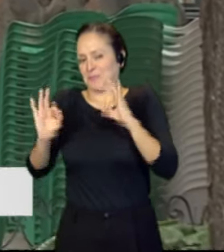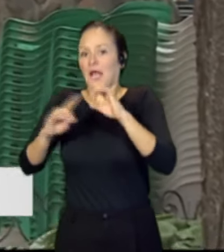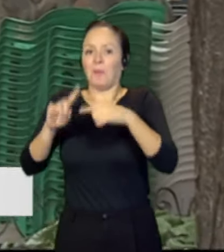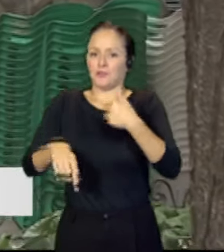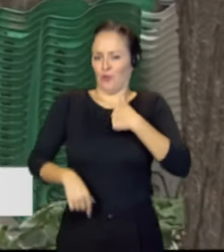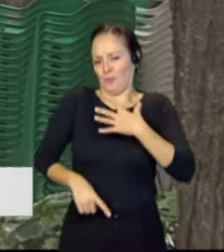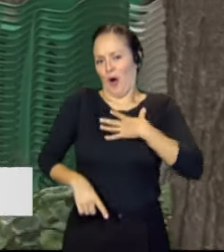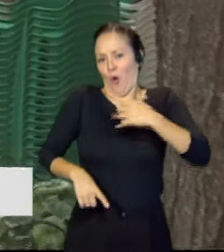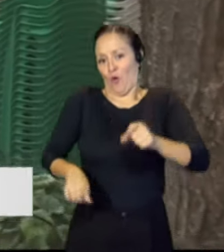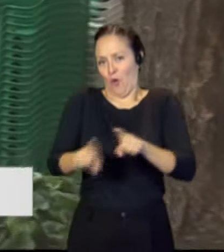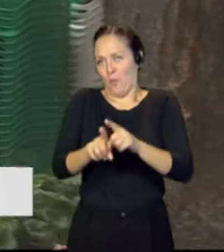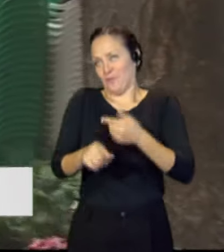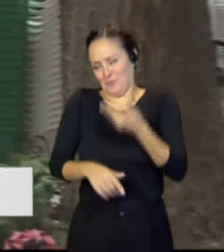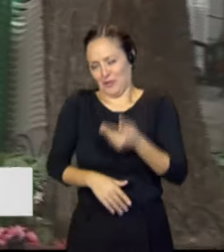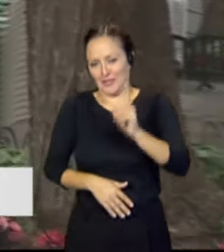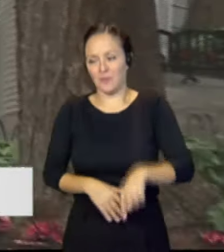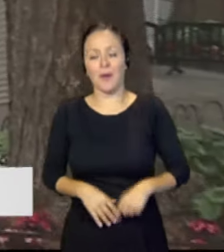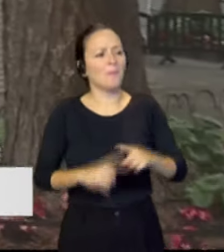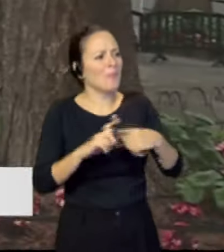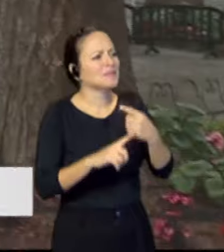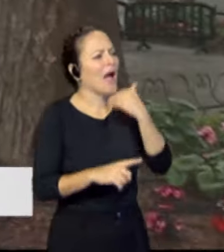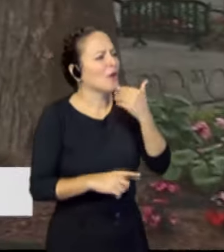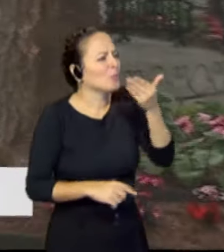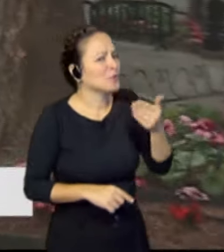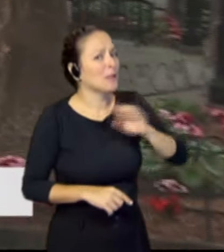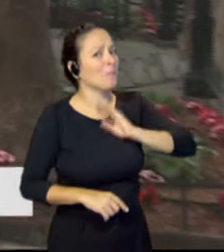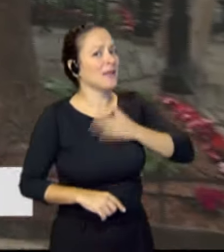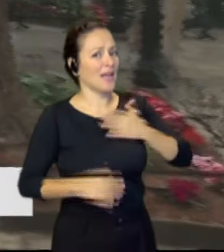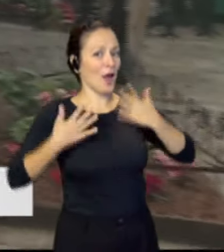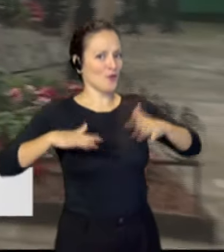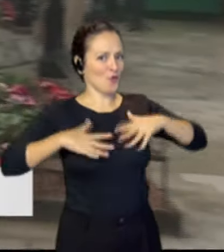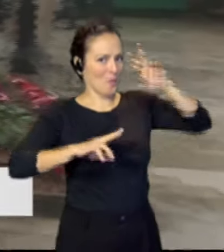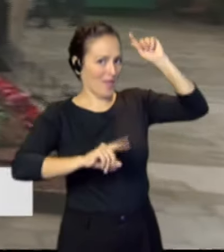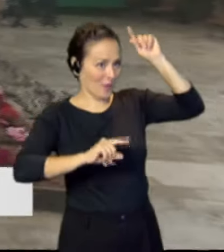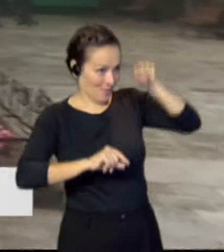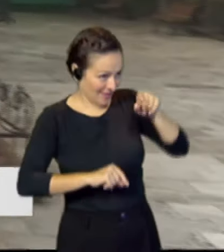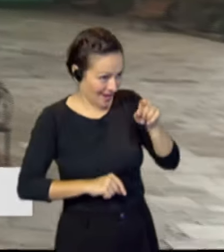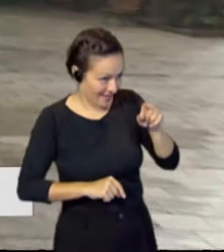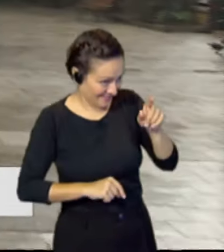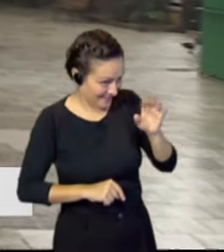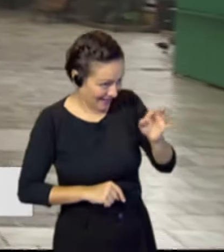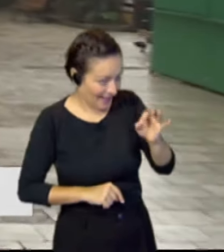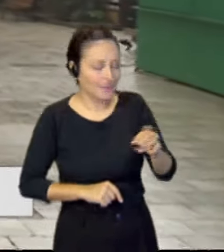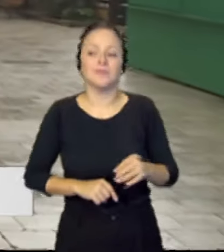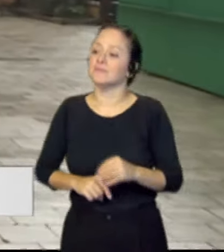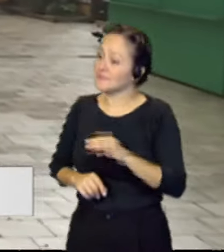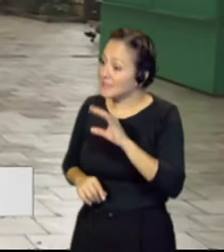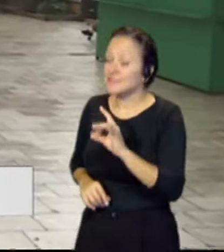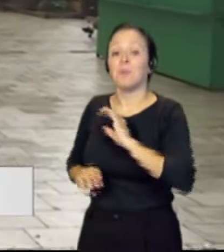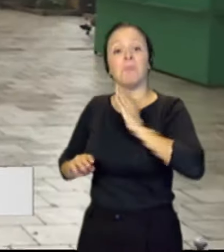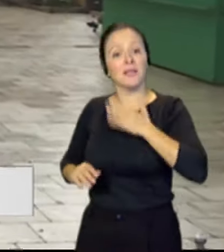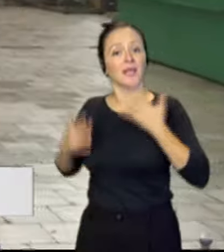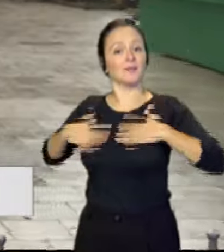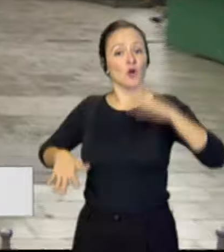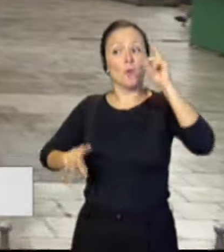como dato curioso, mañana se van a vestir de romeros. Mañana nos vestiremos de romeros porque donde vayas hay que